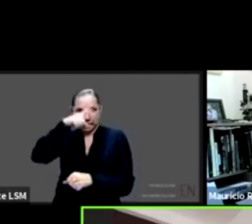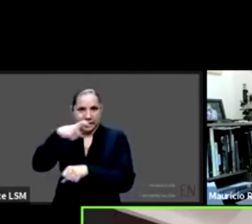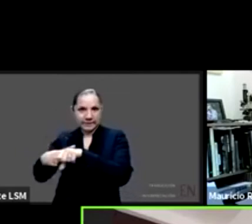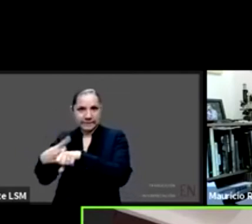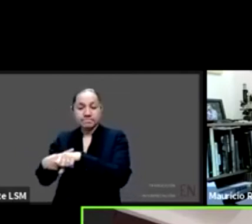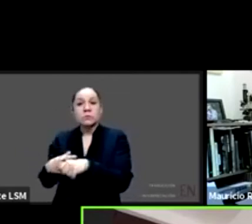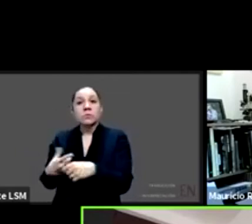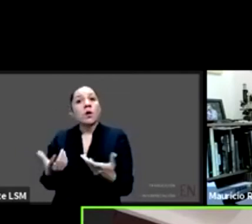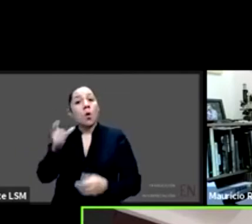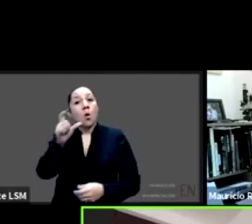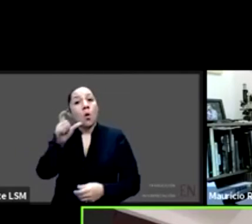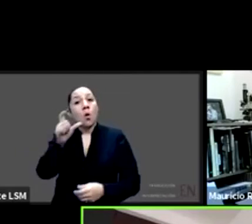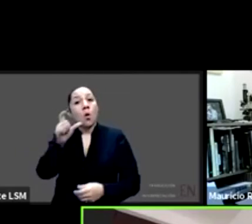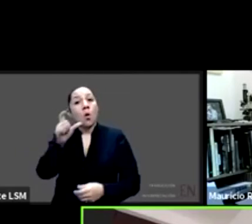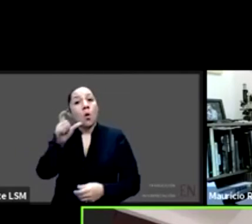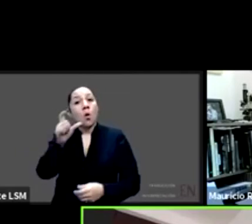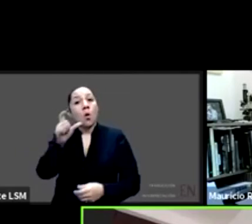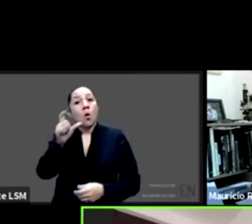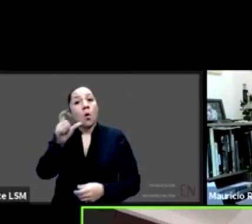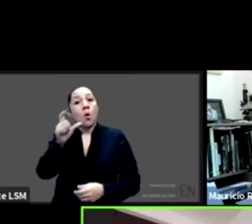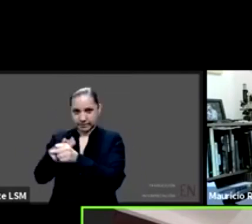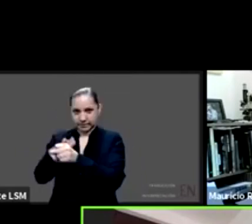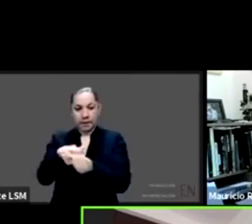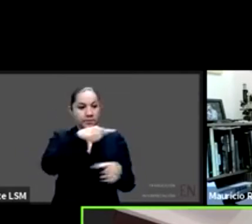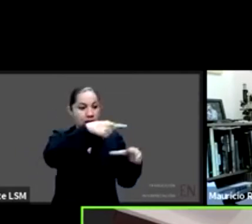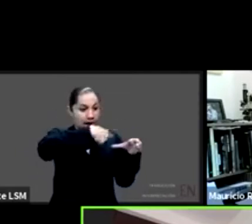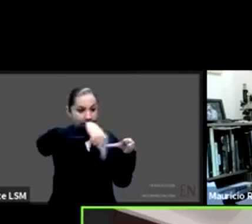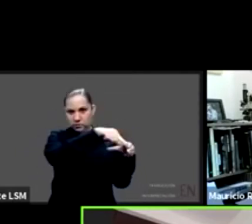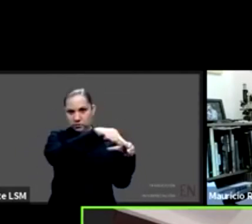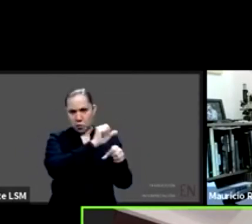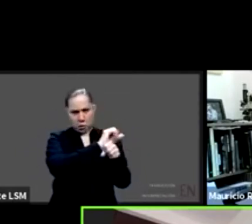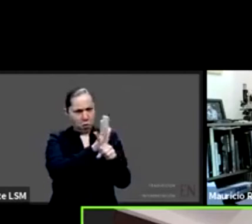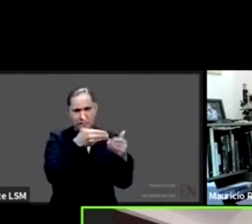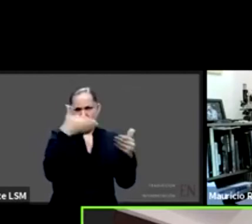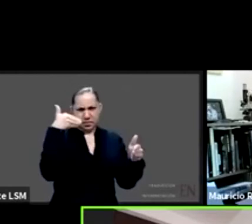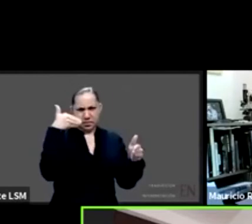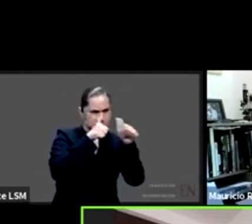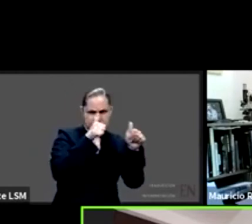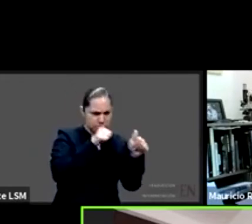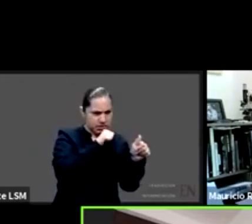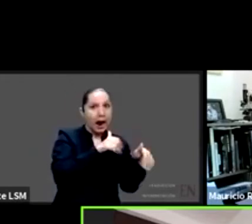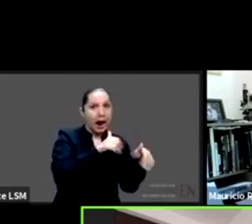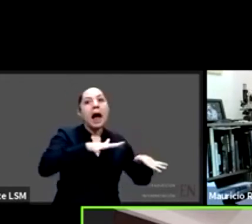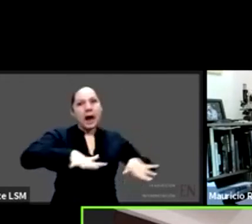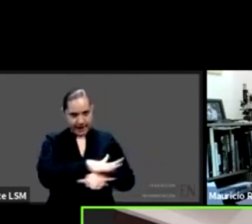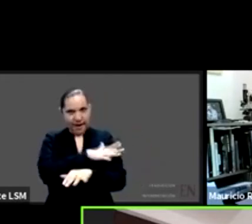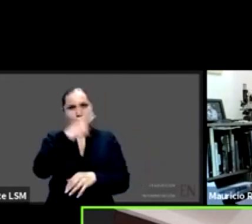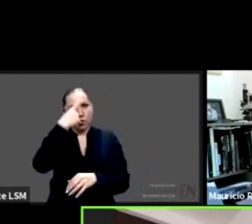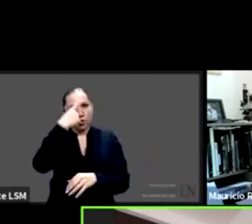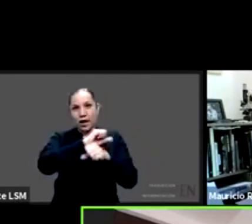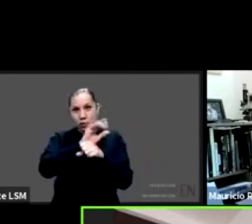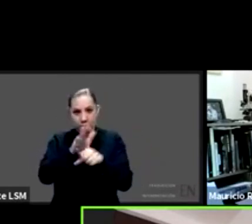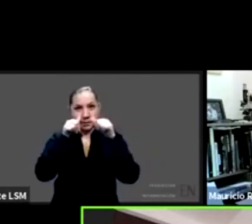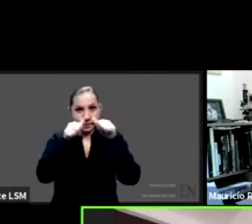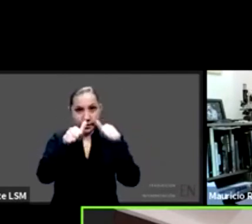hospitales COVID a no COVID muchos hospitales de alta especialidad que atendían precisamente a estos pacientes ya con afecciones o